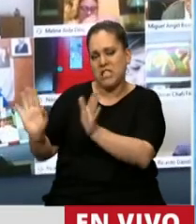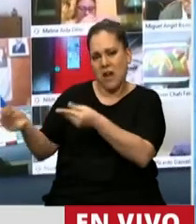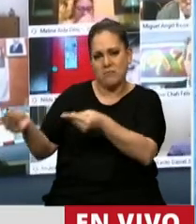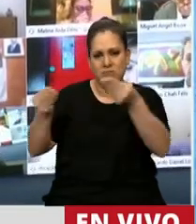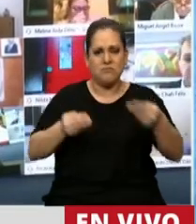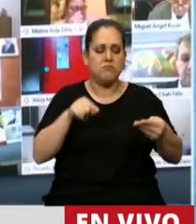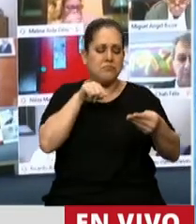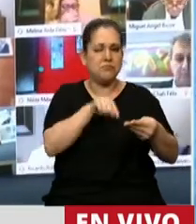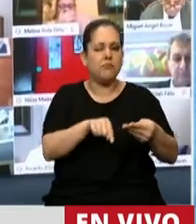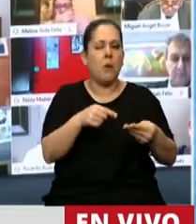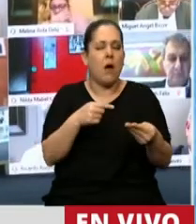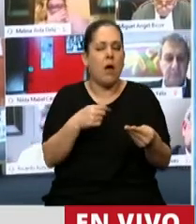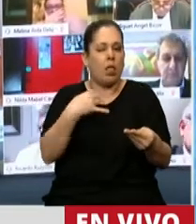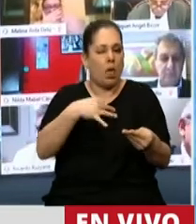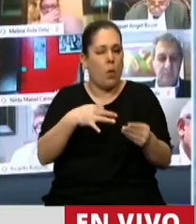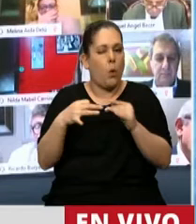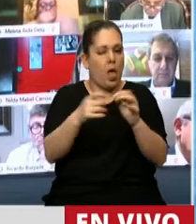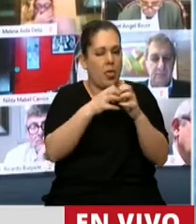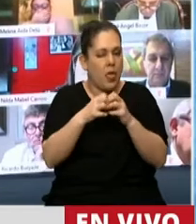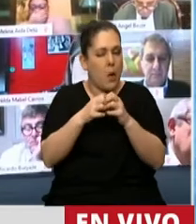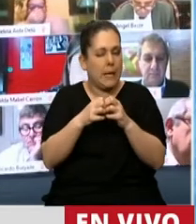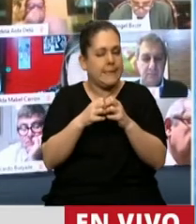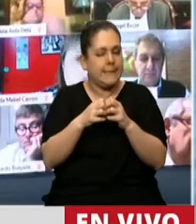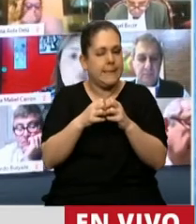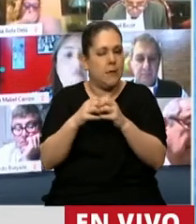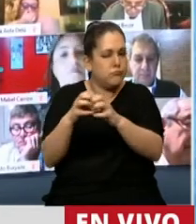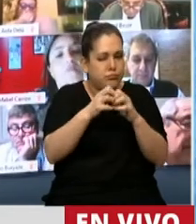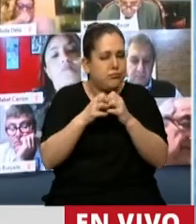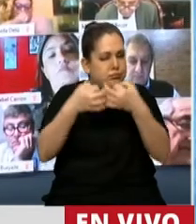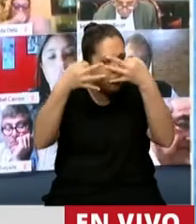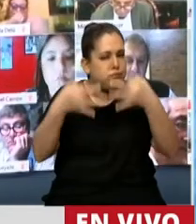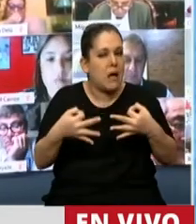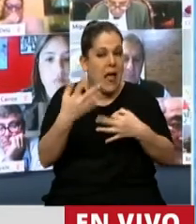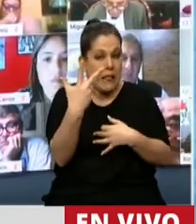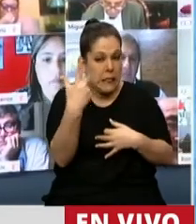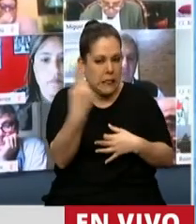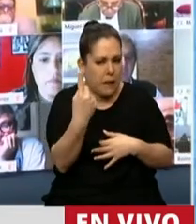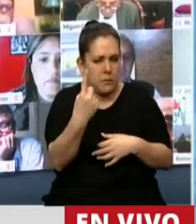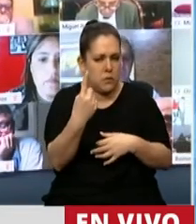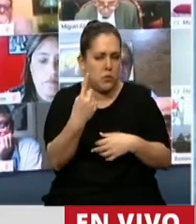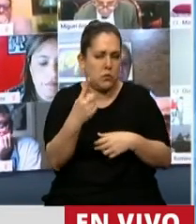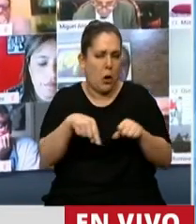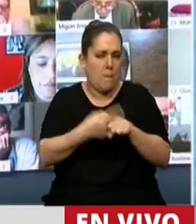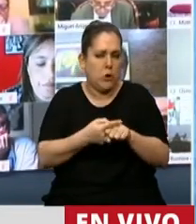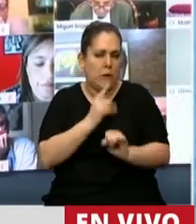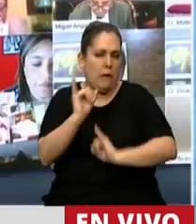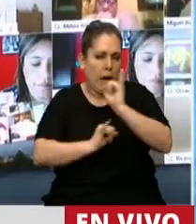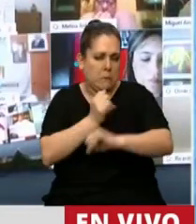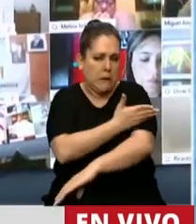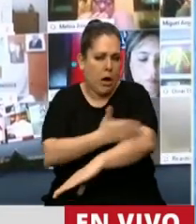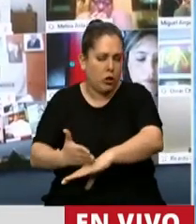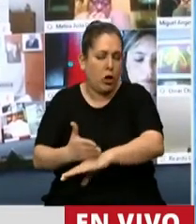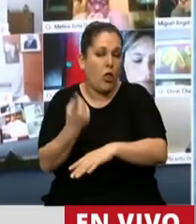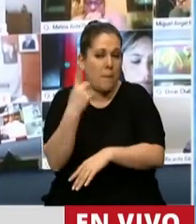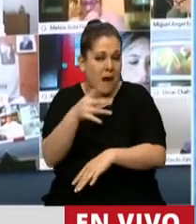de hacer un debate un poco más profundo. Lástima que en tres minutos es poco lo que se puede hacer, señor presidente. Pero el